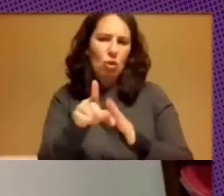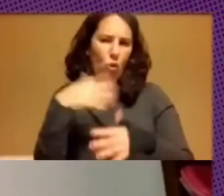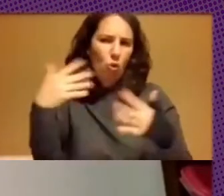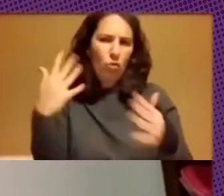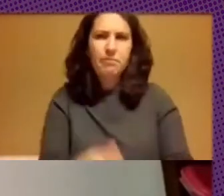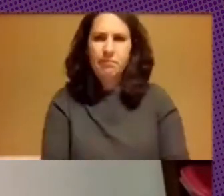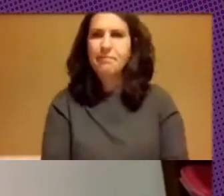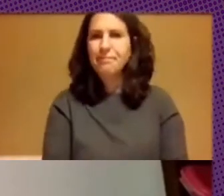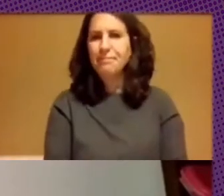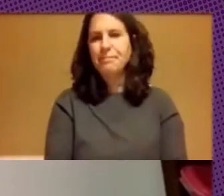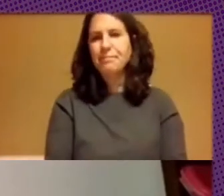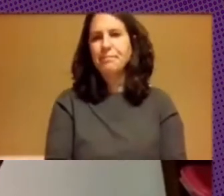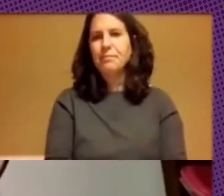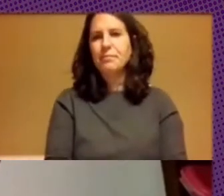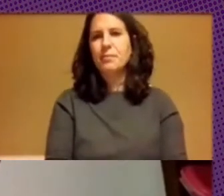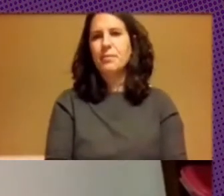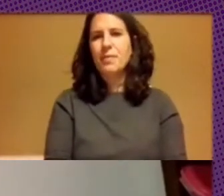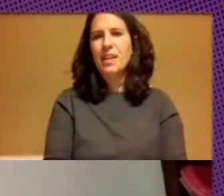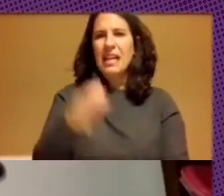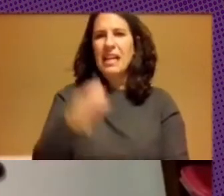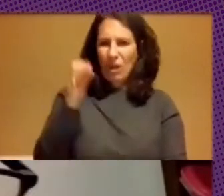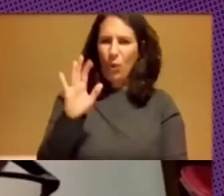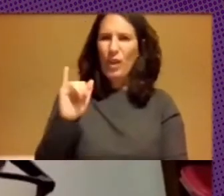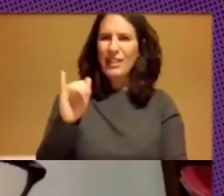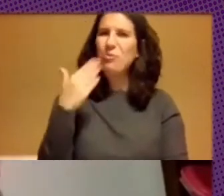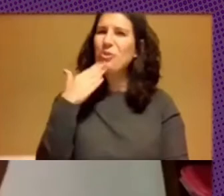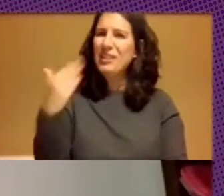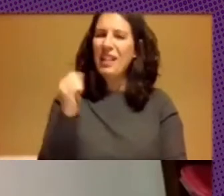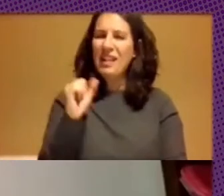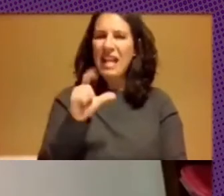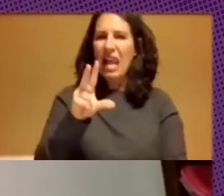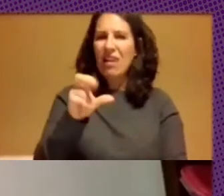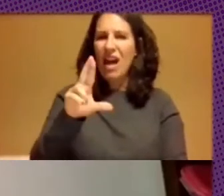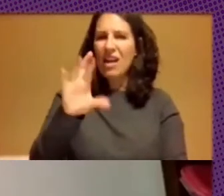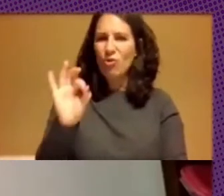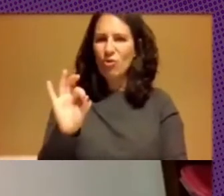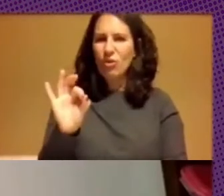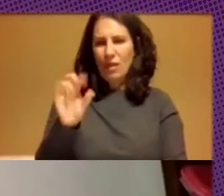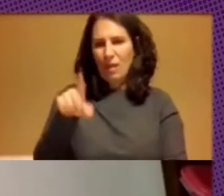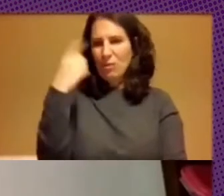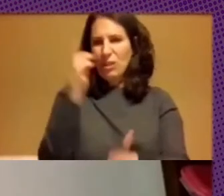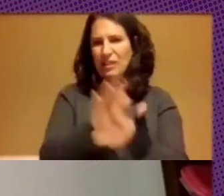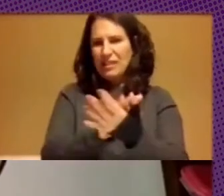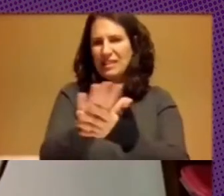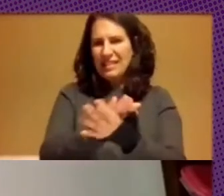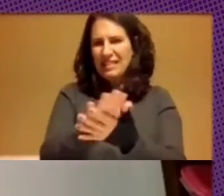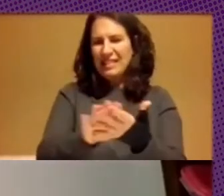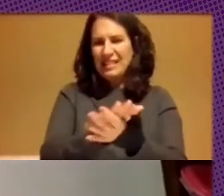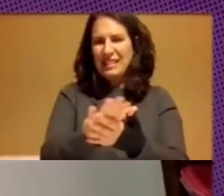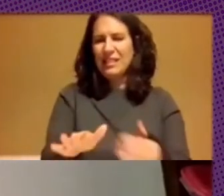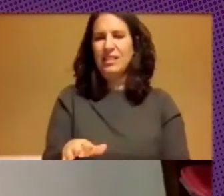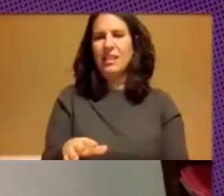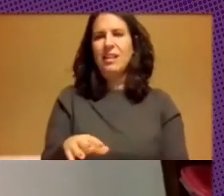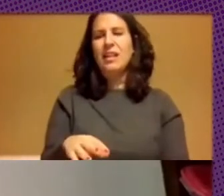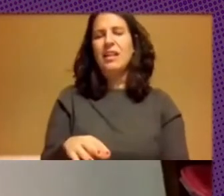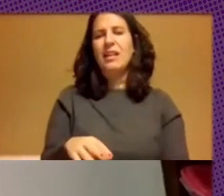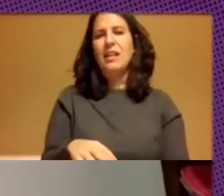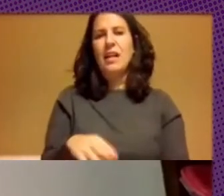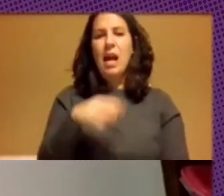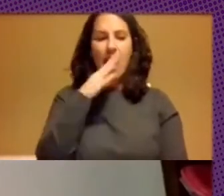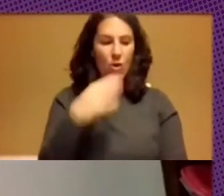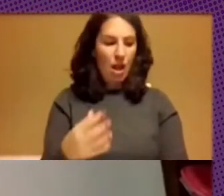adelante. Seguro que sí. Bueno, muchas gracias Álvaro. Ahora seguiremos comentando estos casos y otros en la conversación.